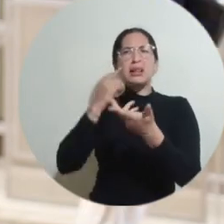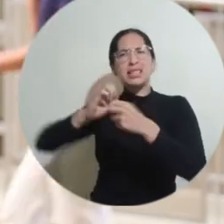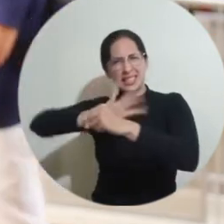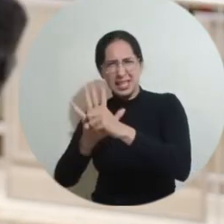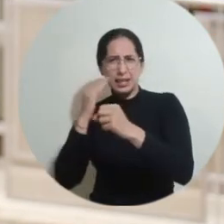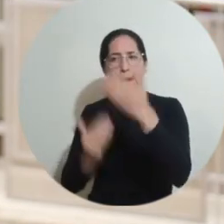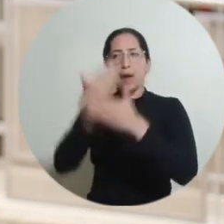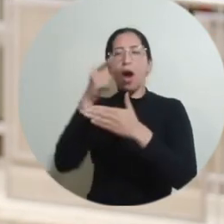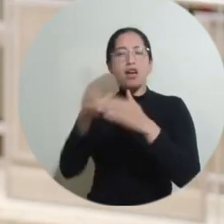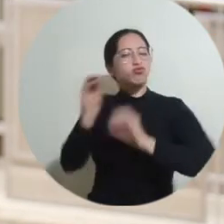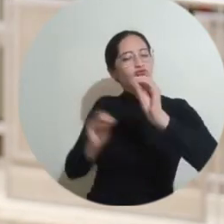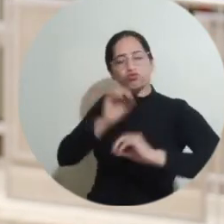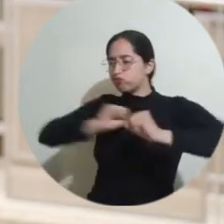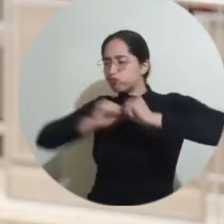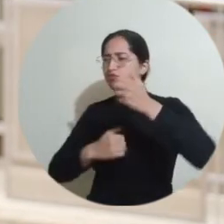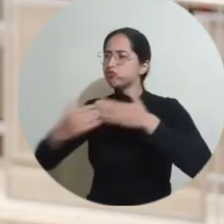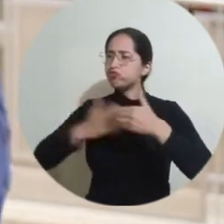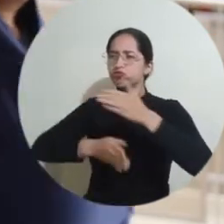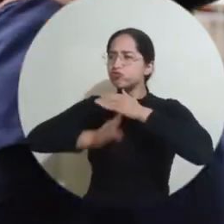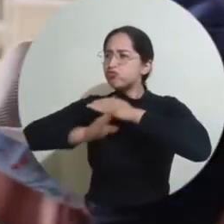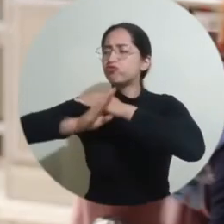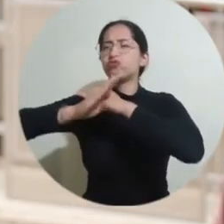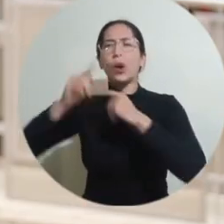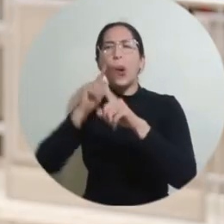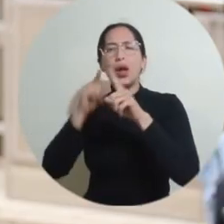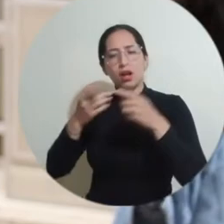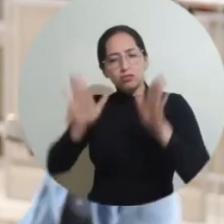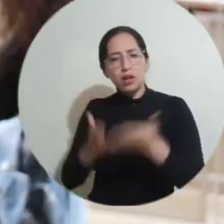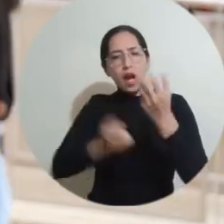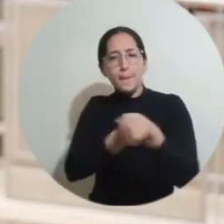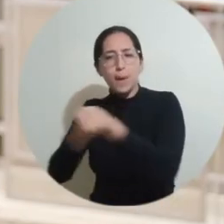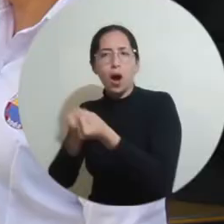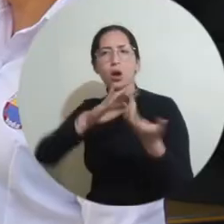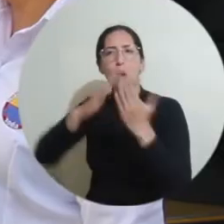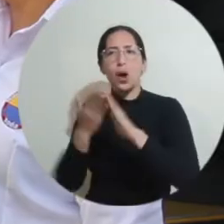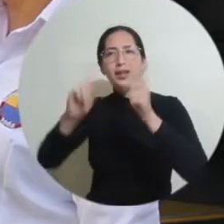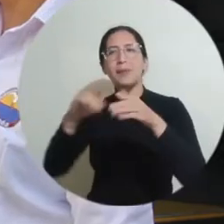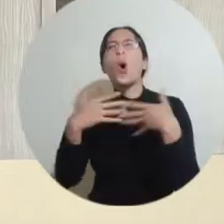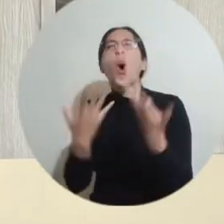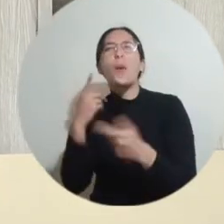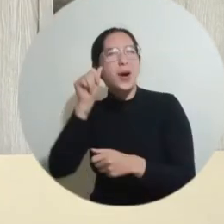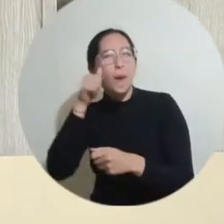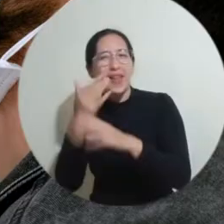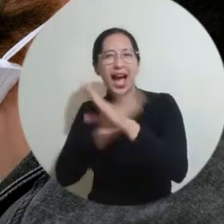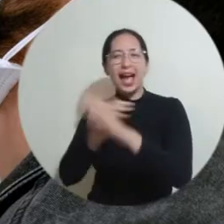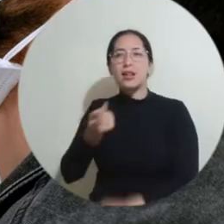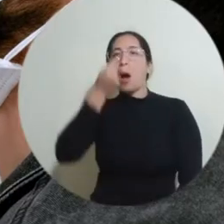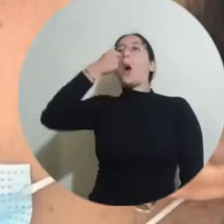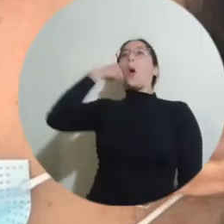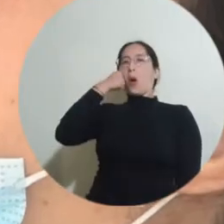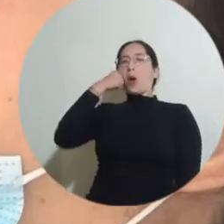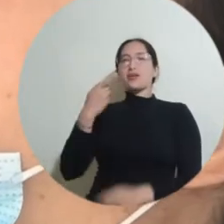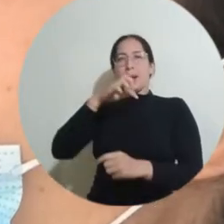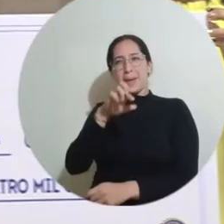bien todo el aporte que la universidad hizo y la estrategia de contención a la comunidad a través de las pruebas PCR